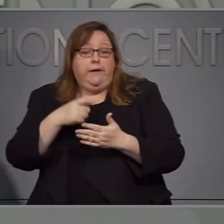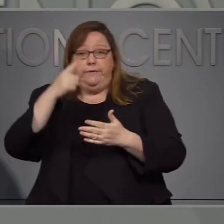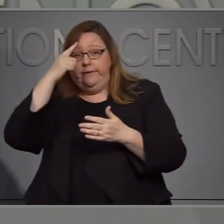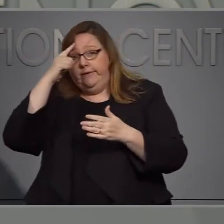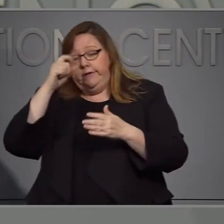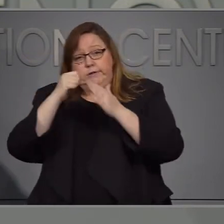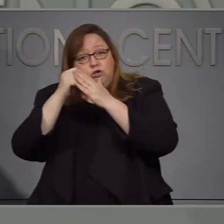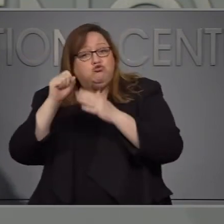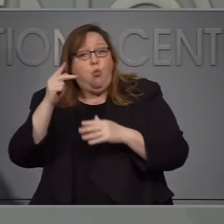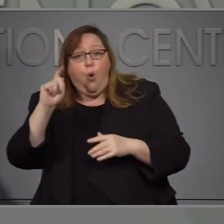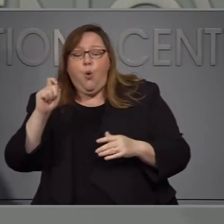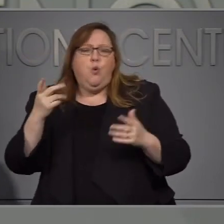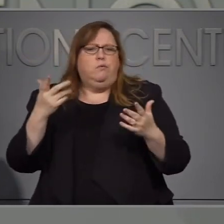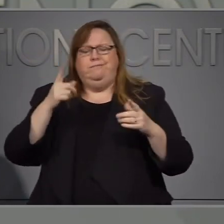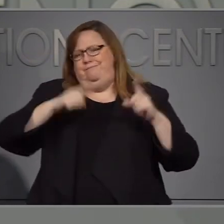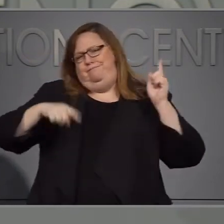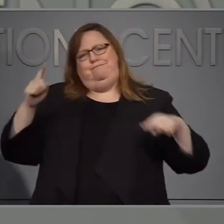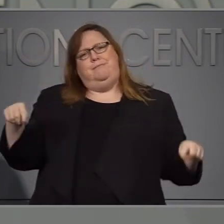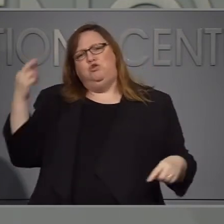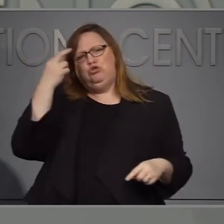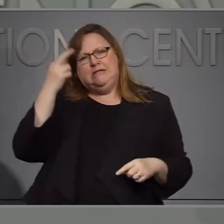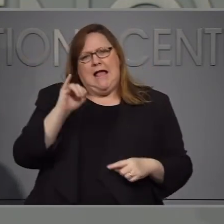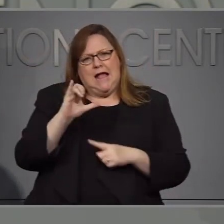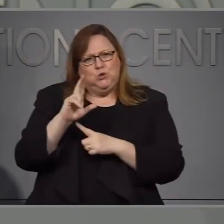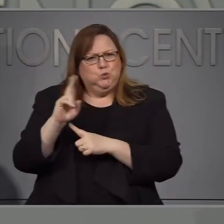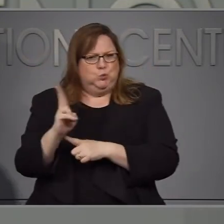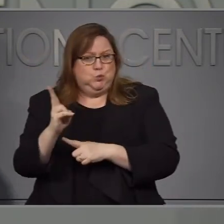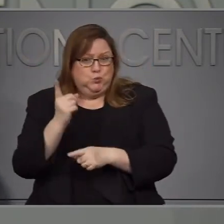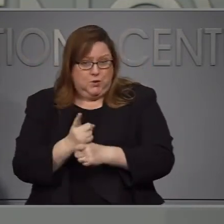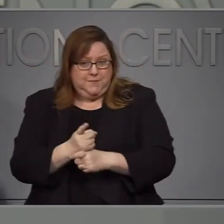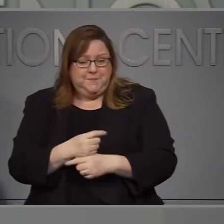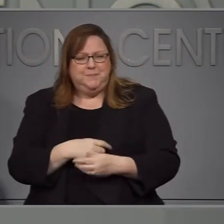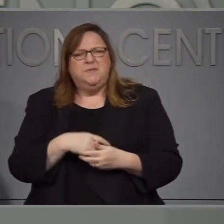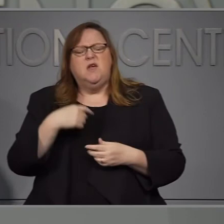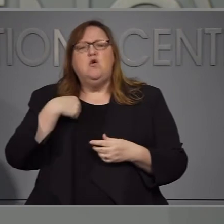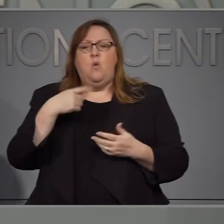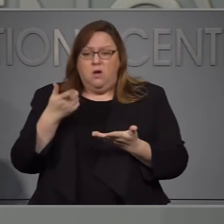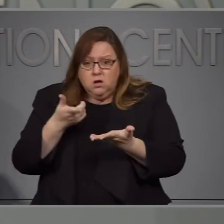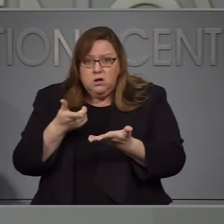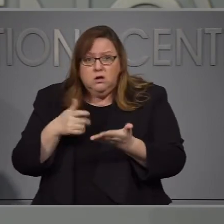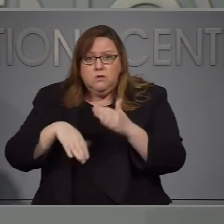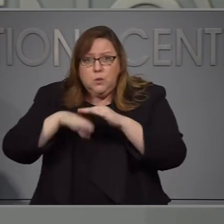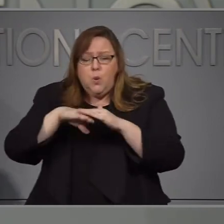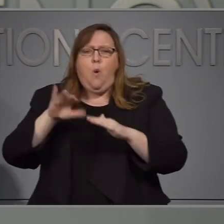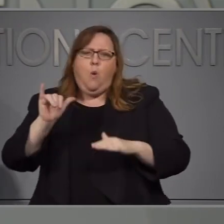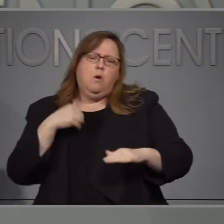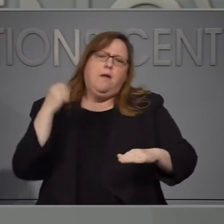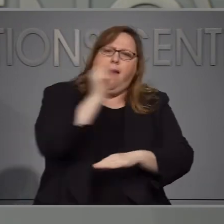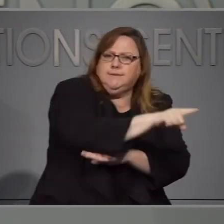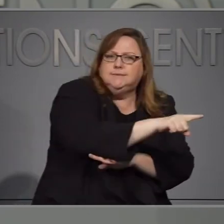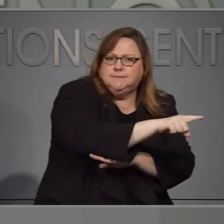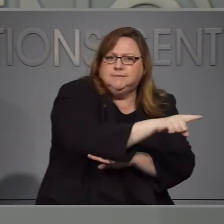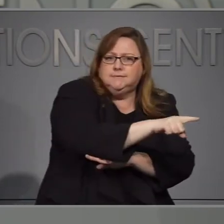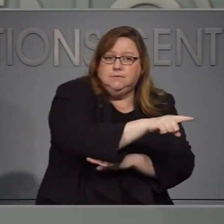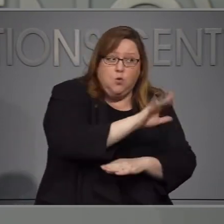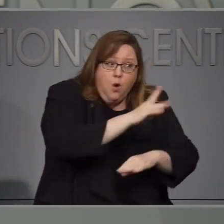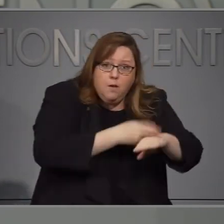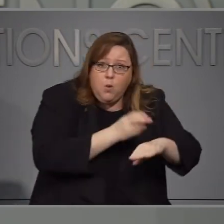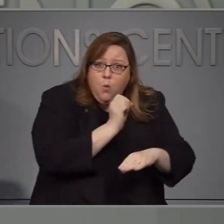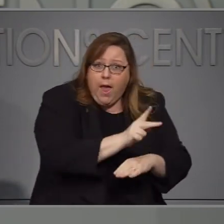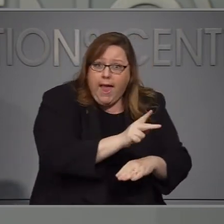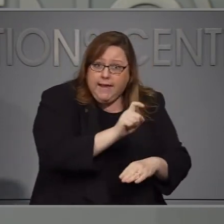otras y accidentes o ataques cardíacos. Por eso les llamamos a ellos para saber exactamente qué es lo que está pasada